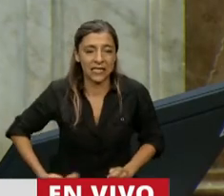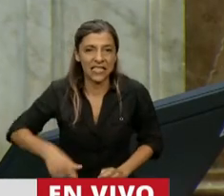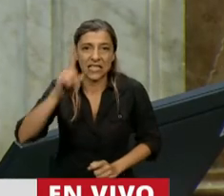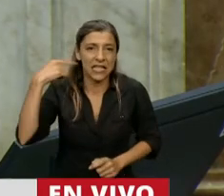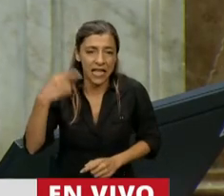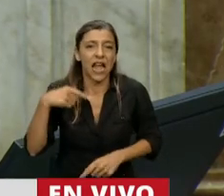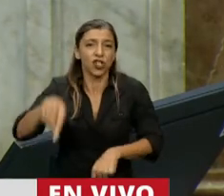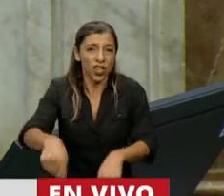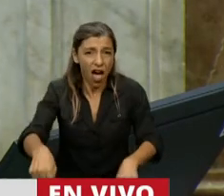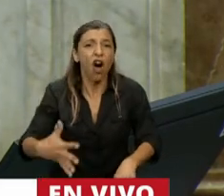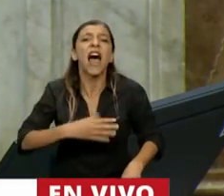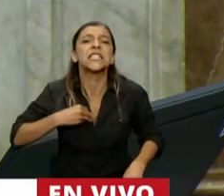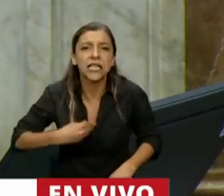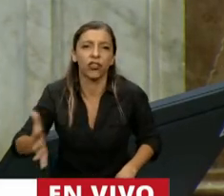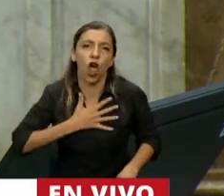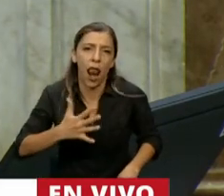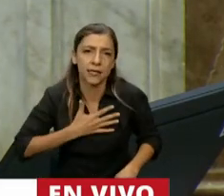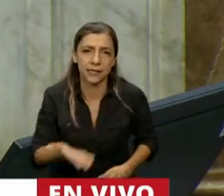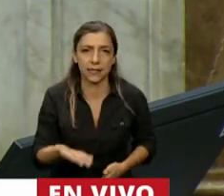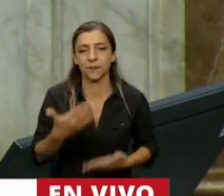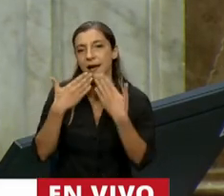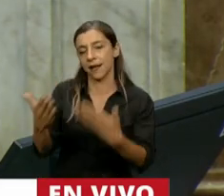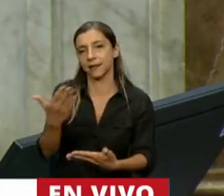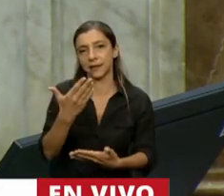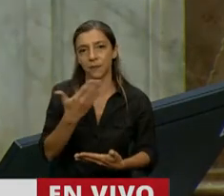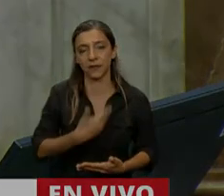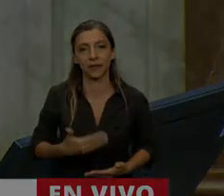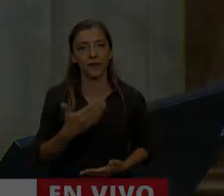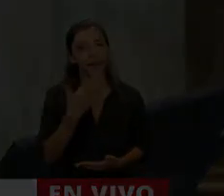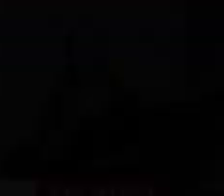lástima. Nada más, señor Presidente. Gracias, señor Diputado.